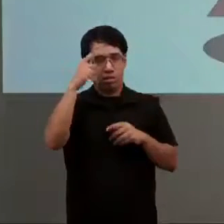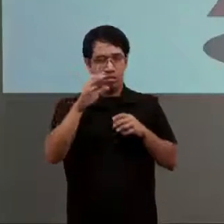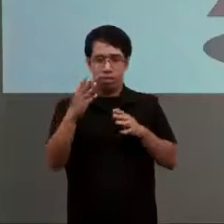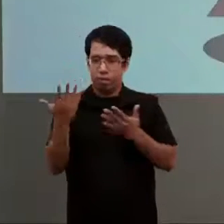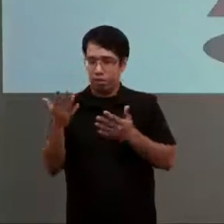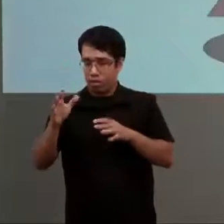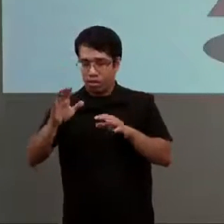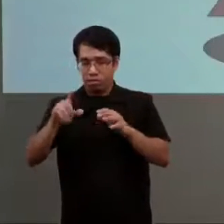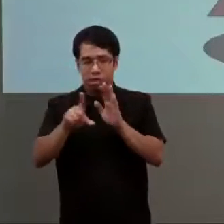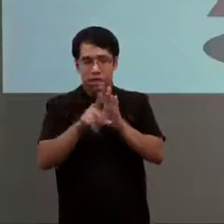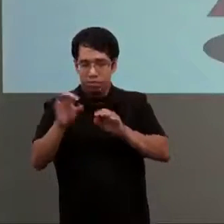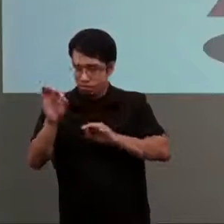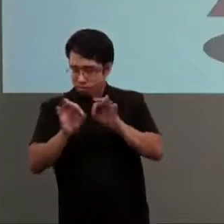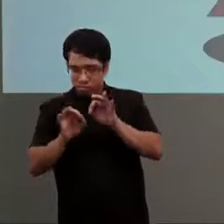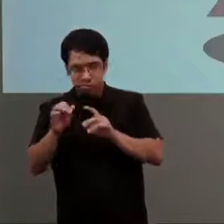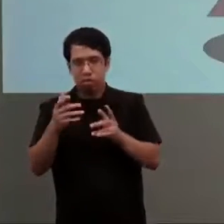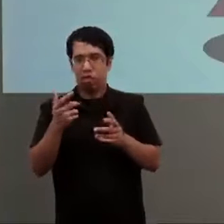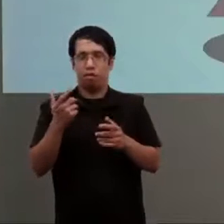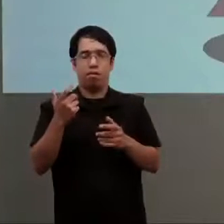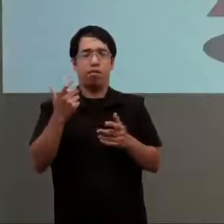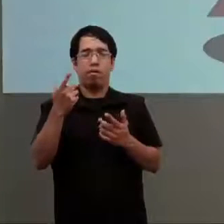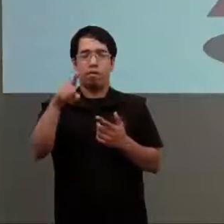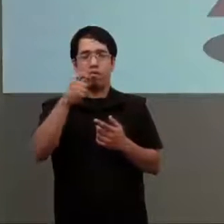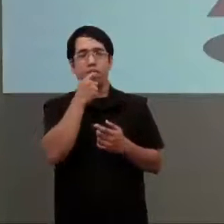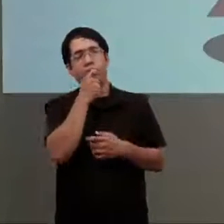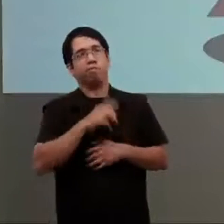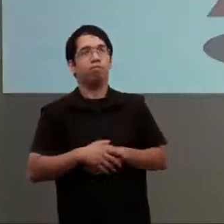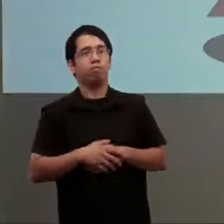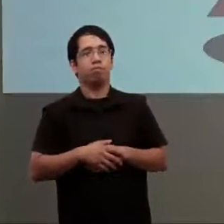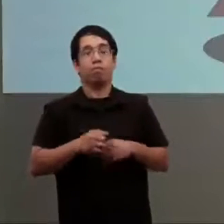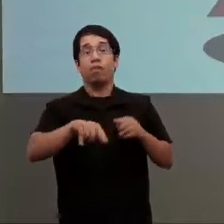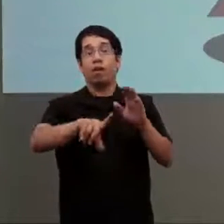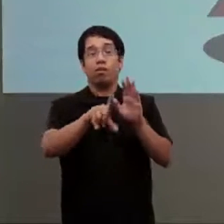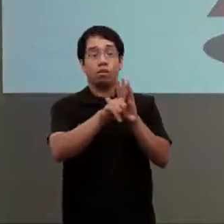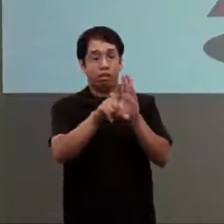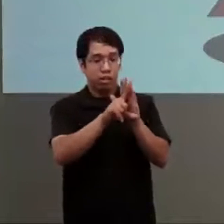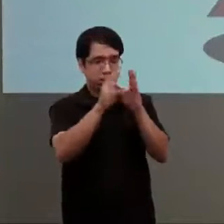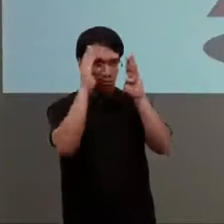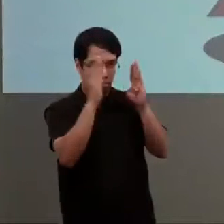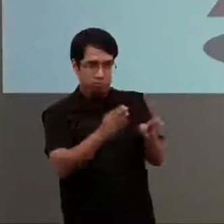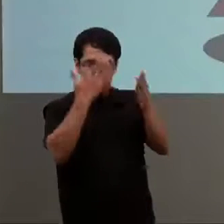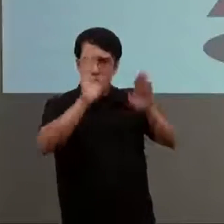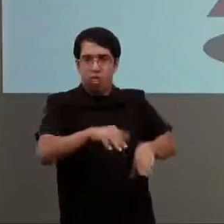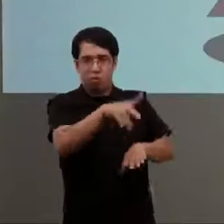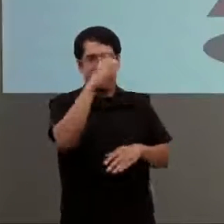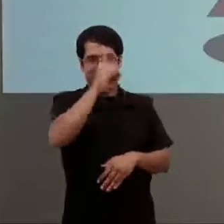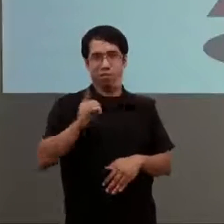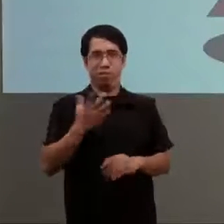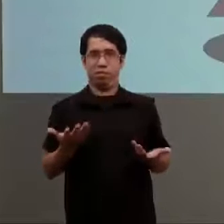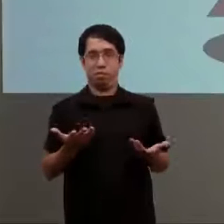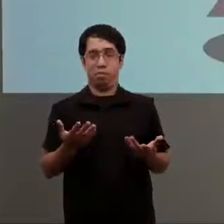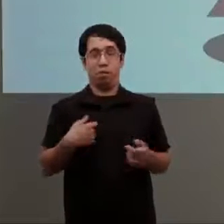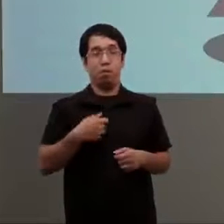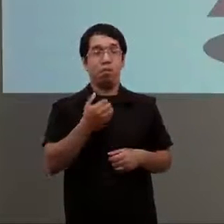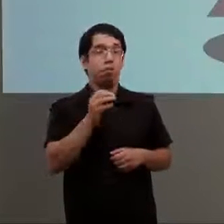leyes para el sector también hay leyes con relación al sector de discapacidad pero eso